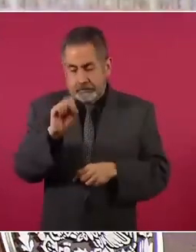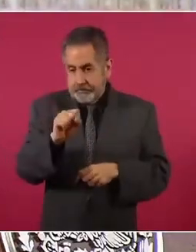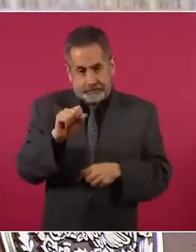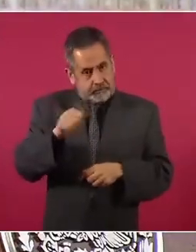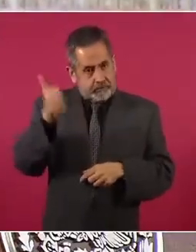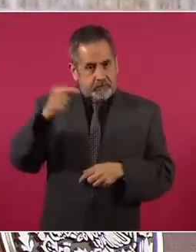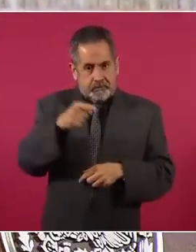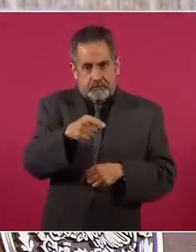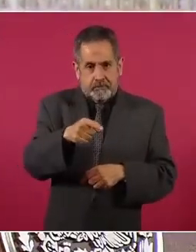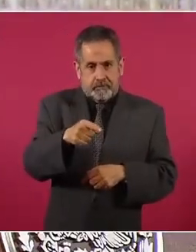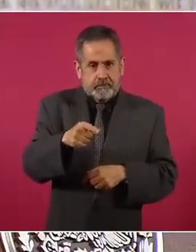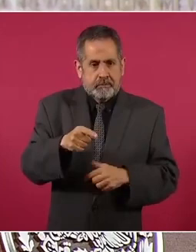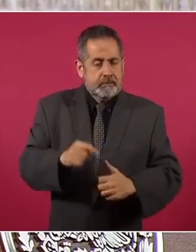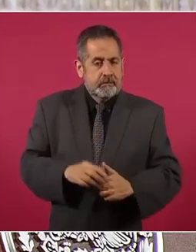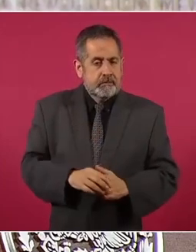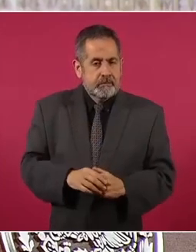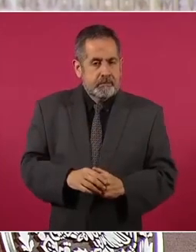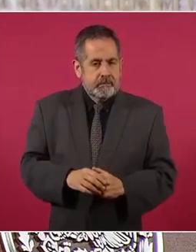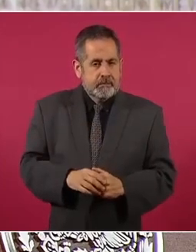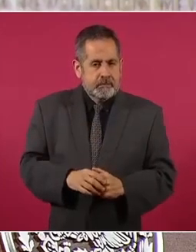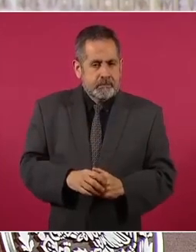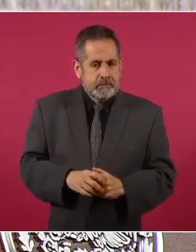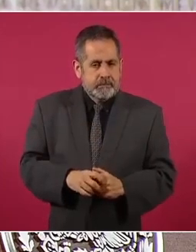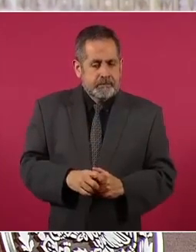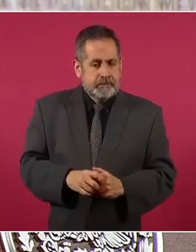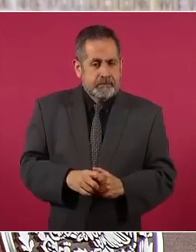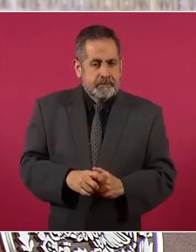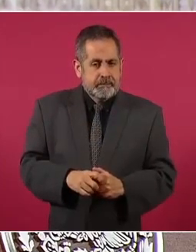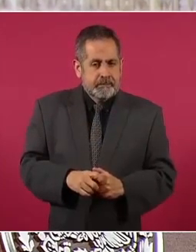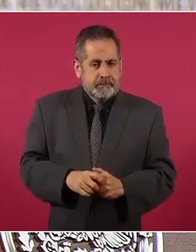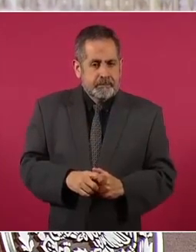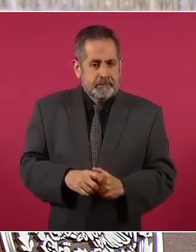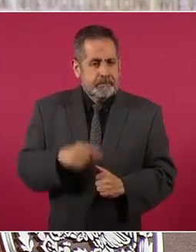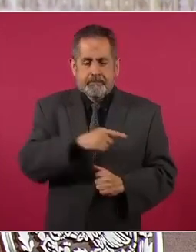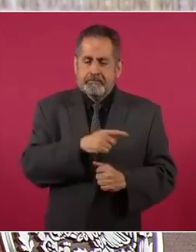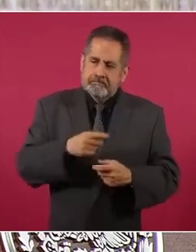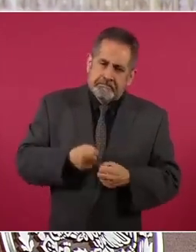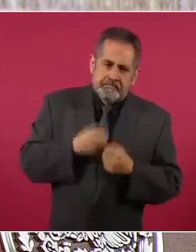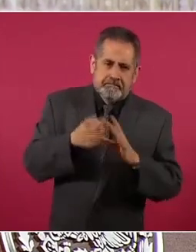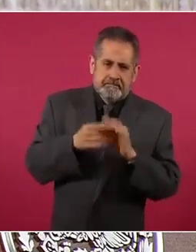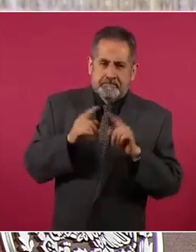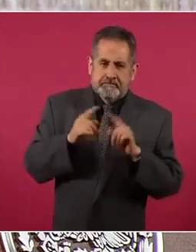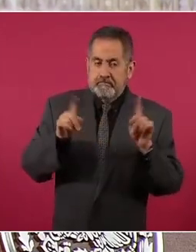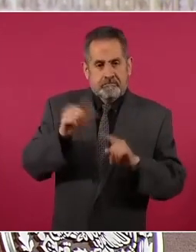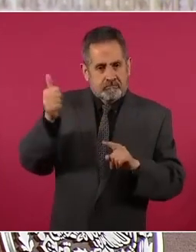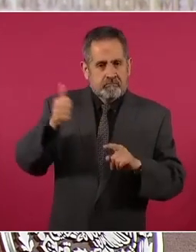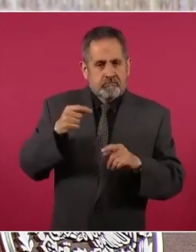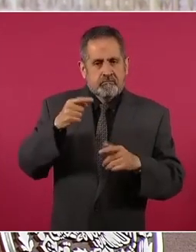lo que expresó tal cual.